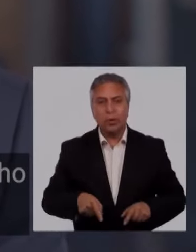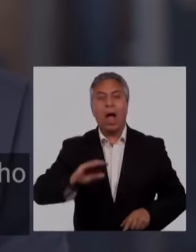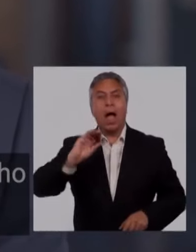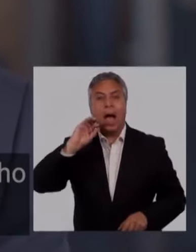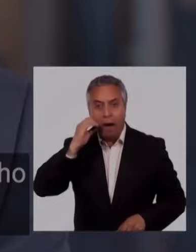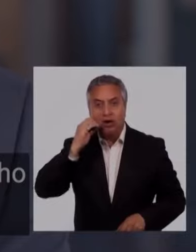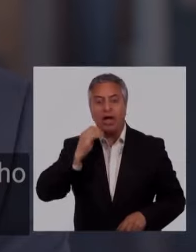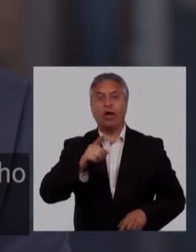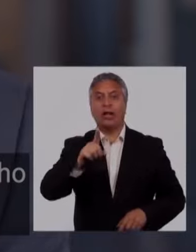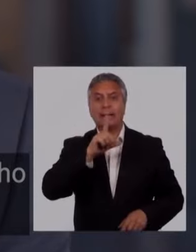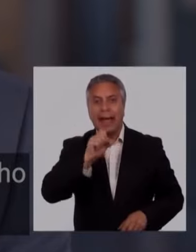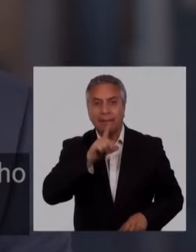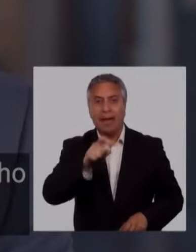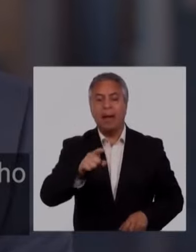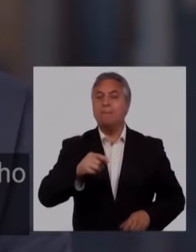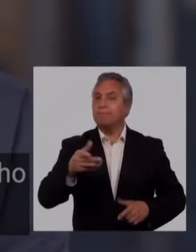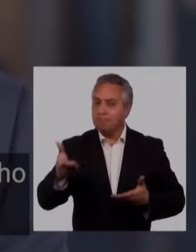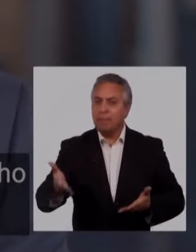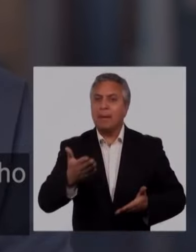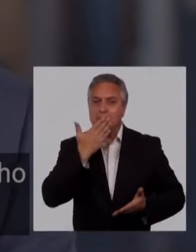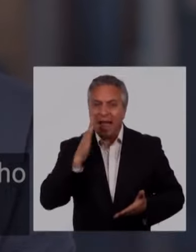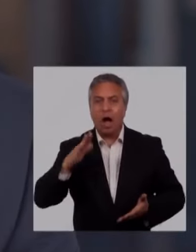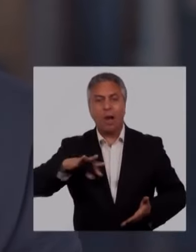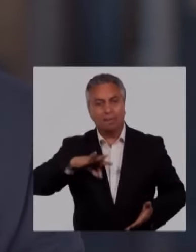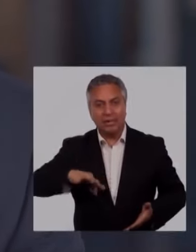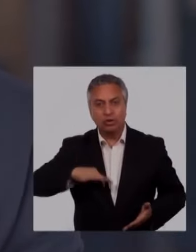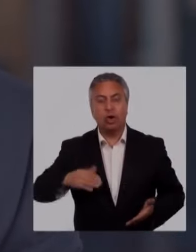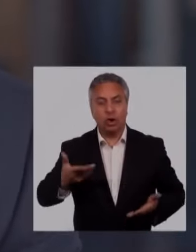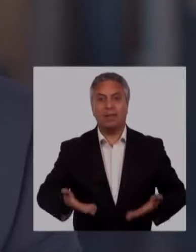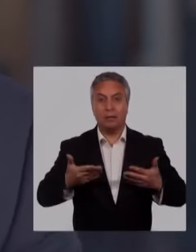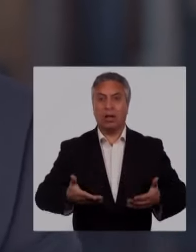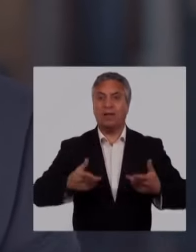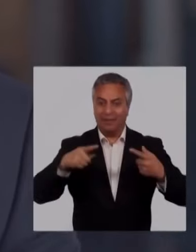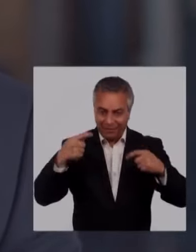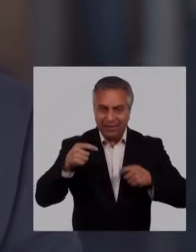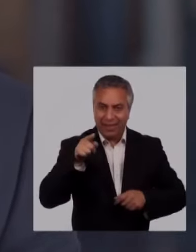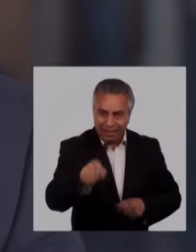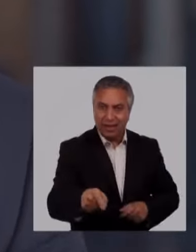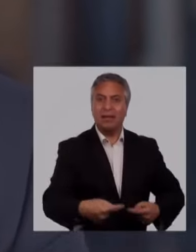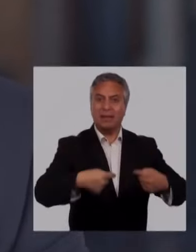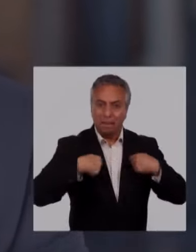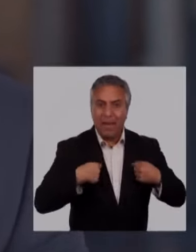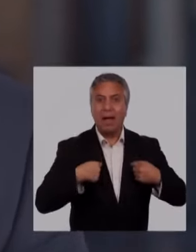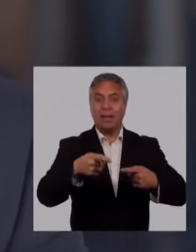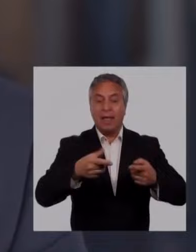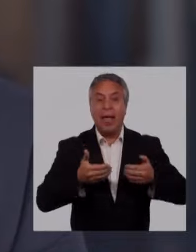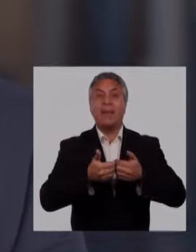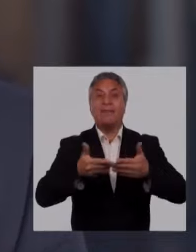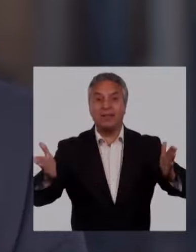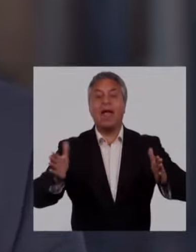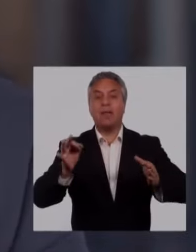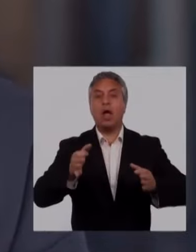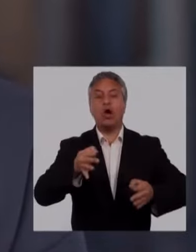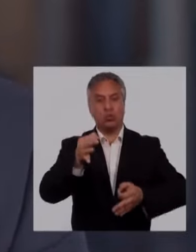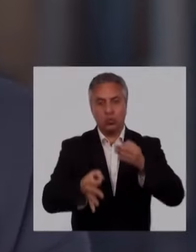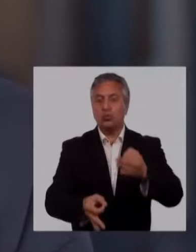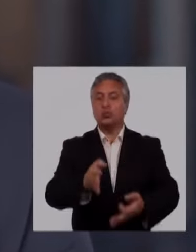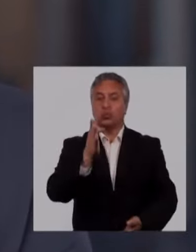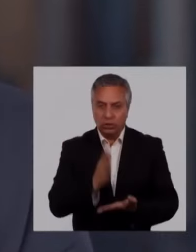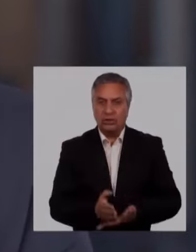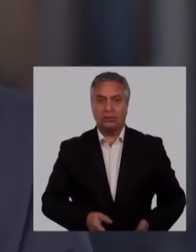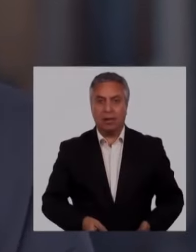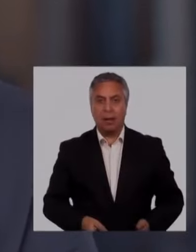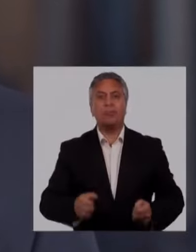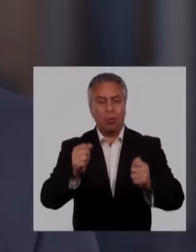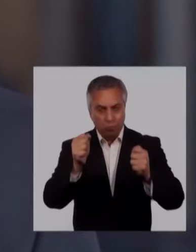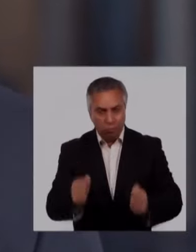derecho a vivir mejor y tener una pensión técnica. Se trata de ti, se trata de mí, se trata de la libertad y la justicia. Se trata de que